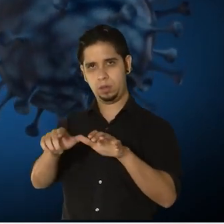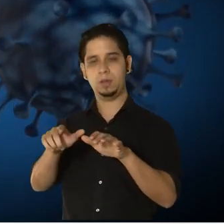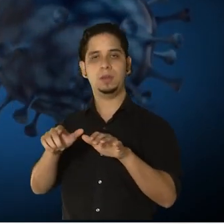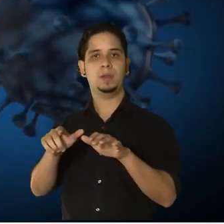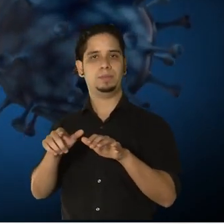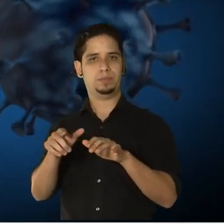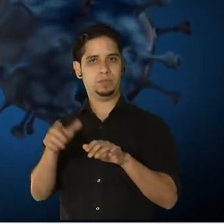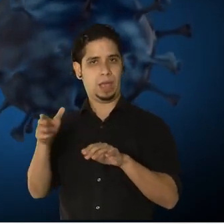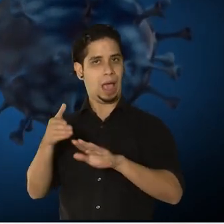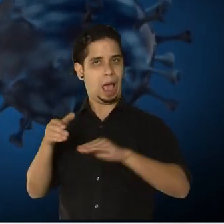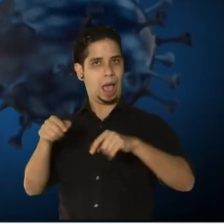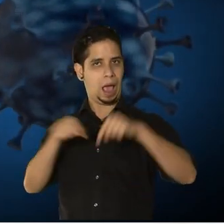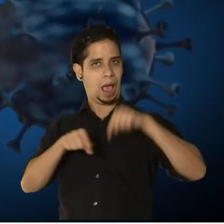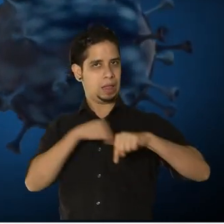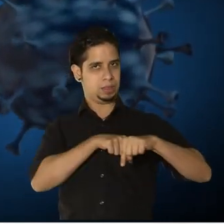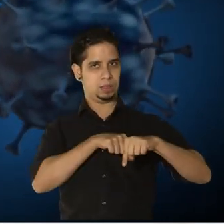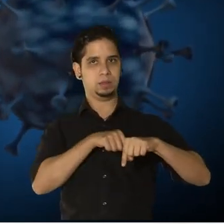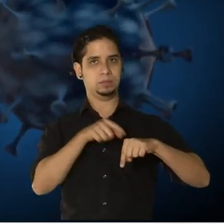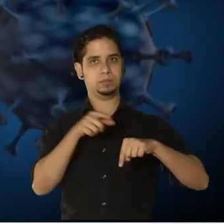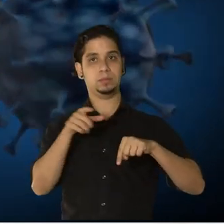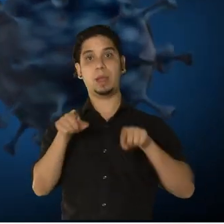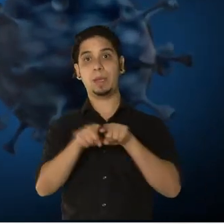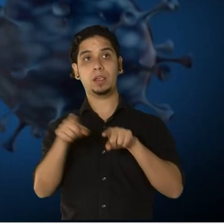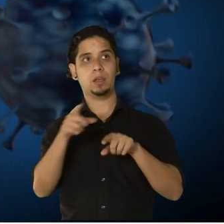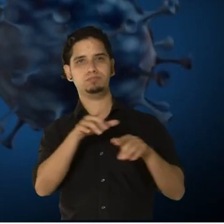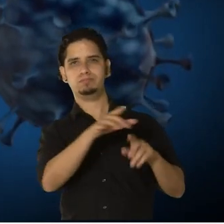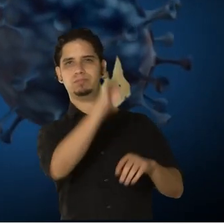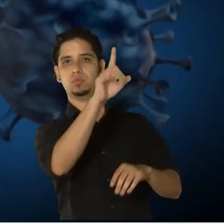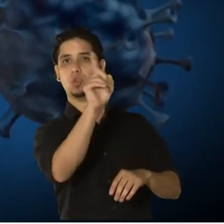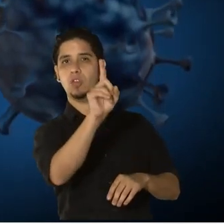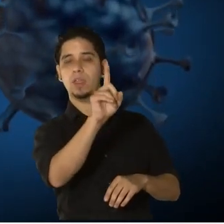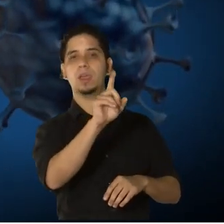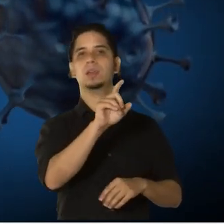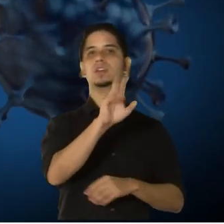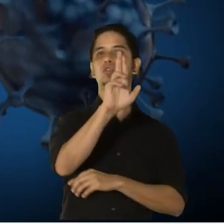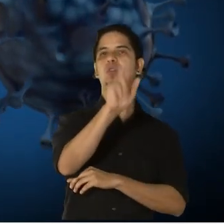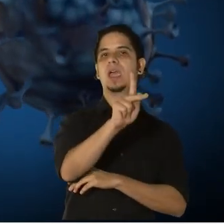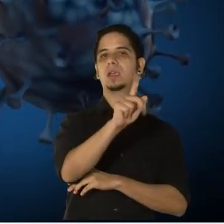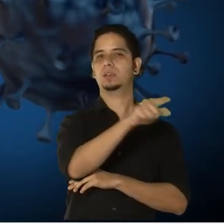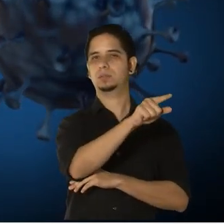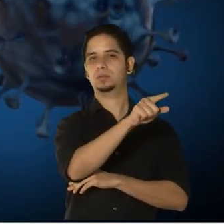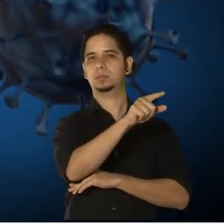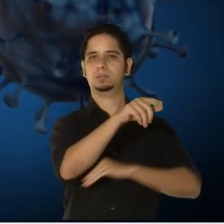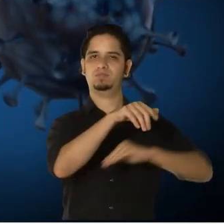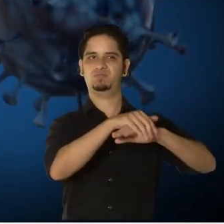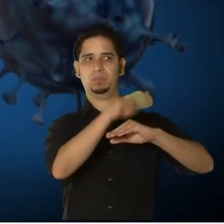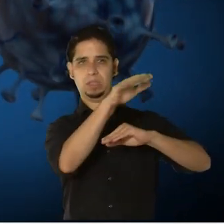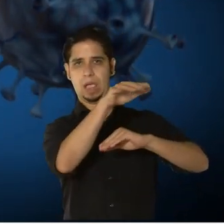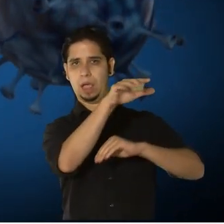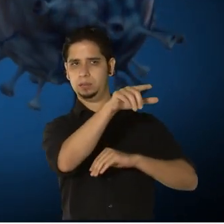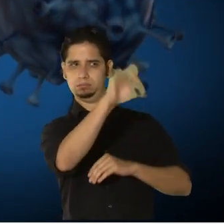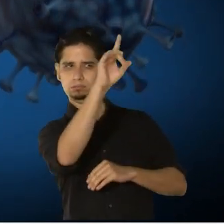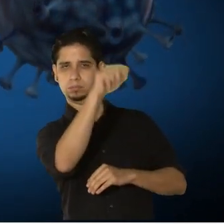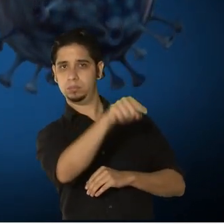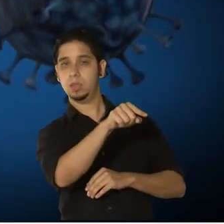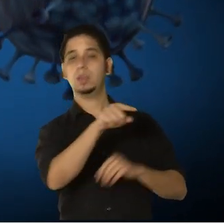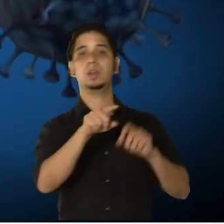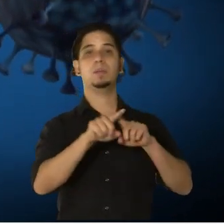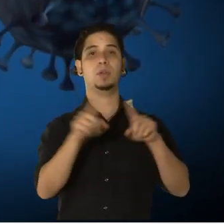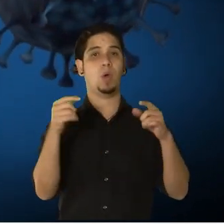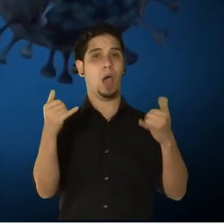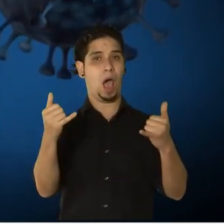originalmente se detectó en Reino Unido. Pero es importante que sepan que no es confirmado. O sea, necesitamos ahora pasar al segundo nivel de